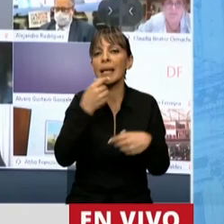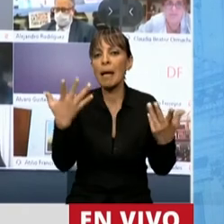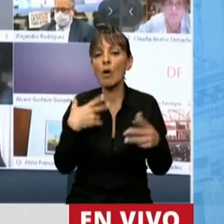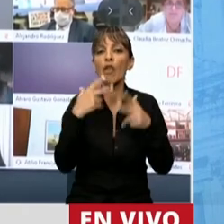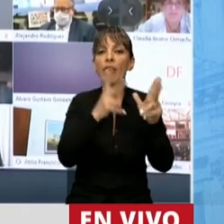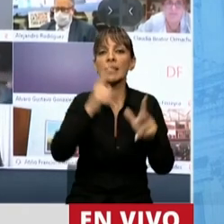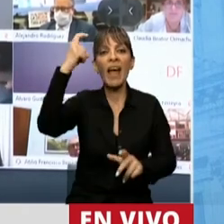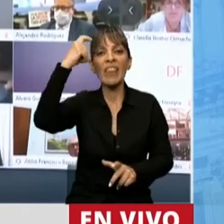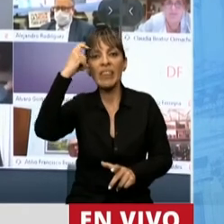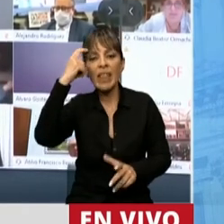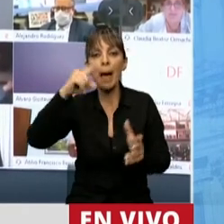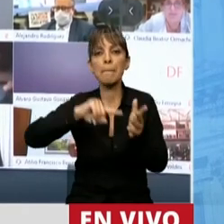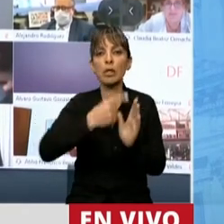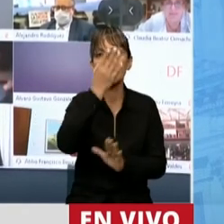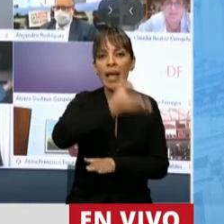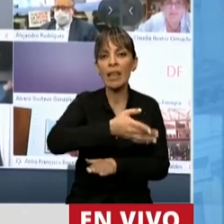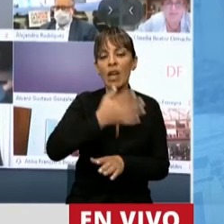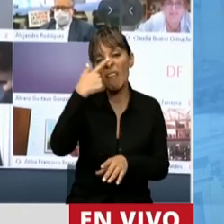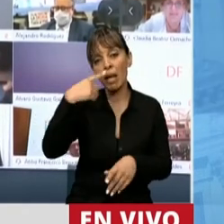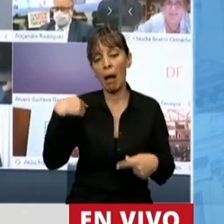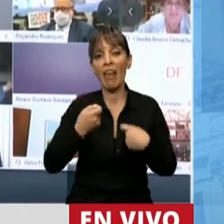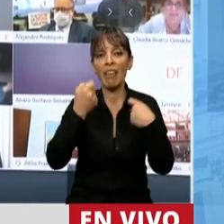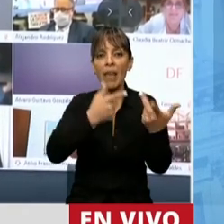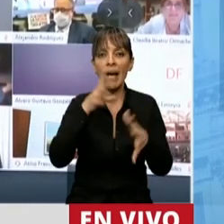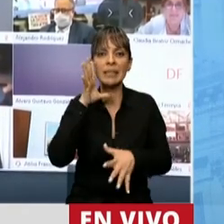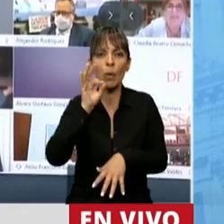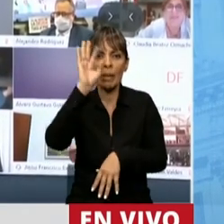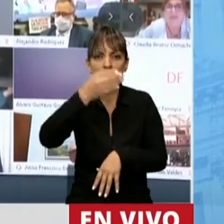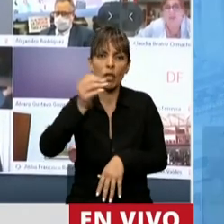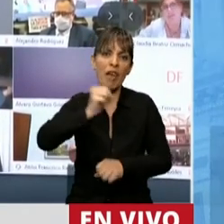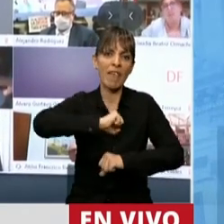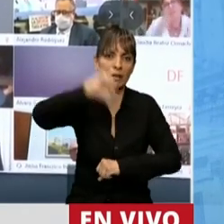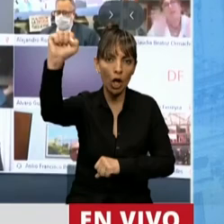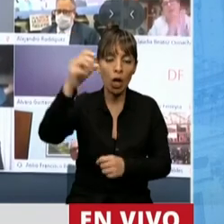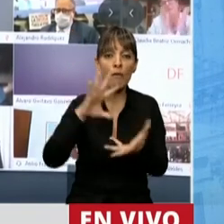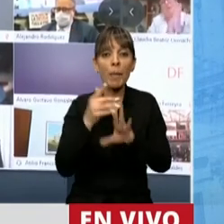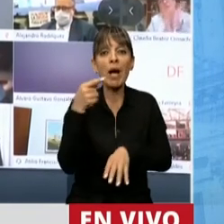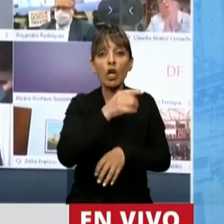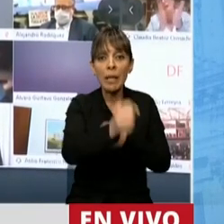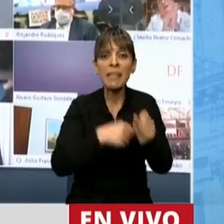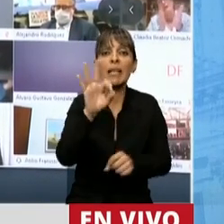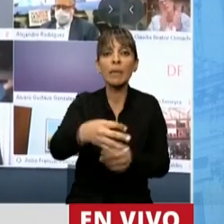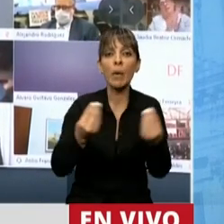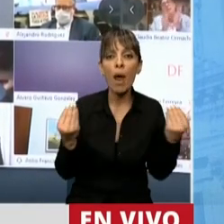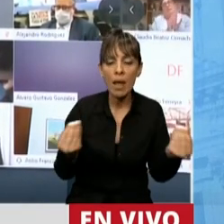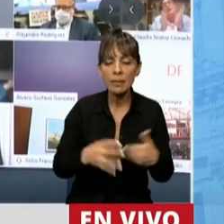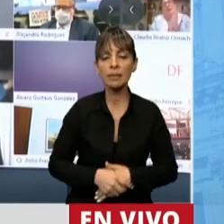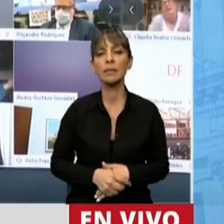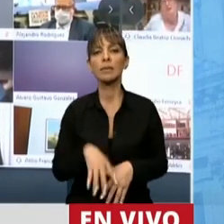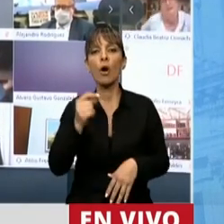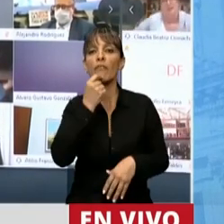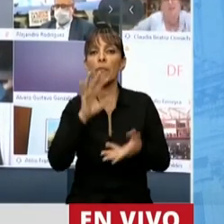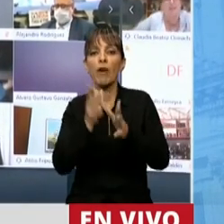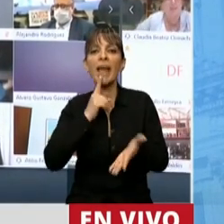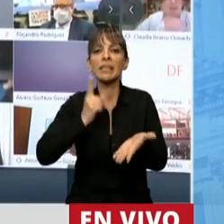a tener 10 puntos de inflación y termina entregando el gobierno con 50 puntos de inflación. Mentalidad antiempresa, ¿sabe qué, señor presidente? Una